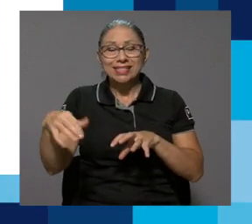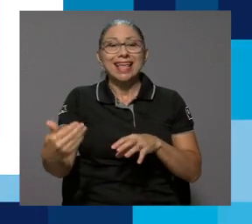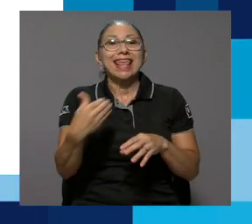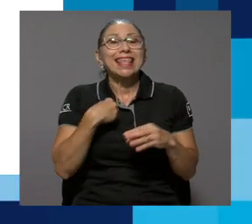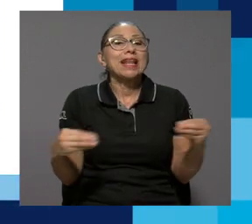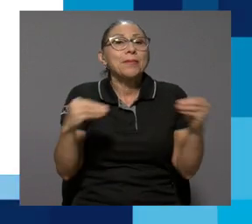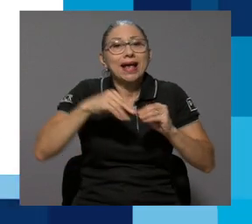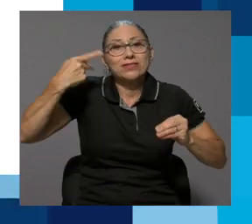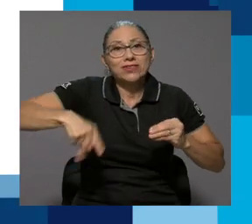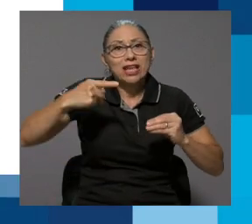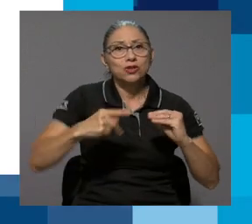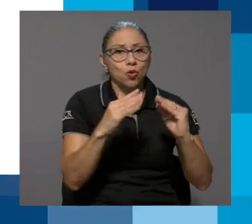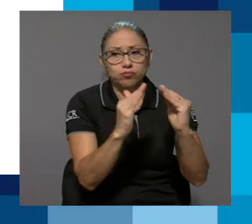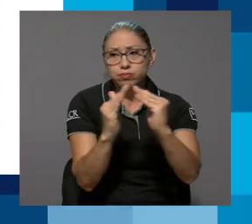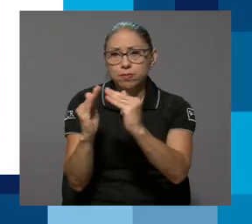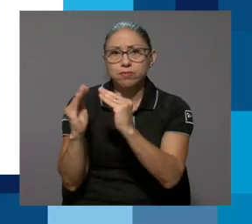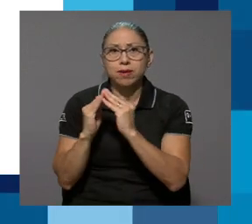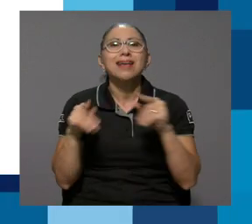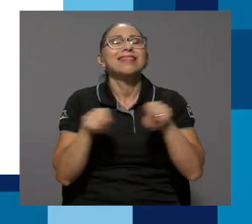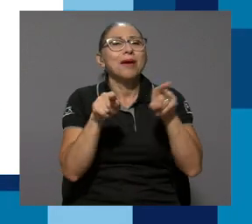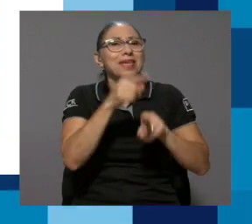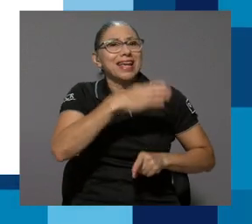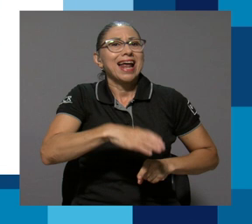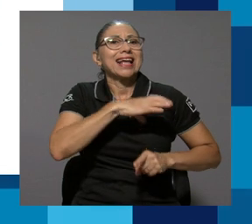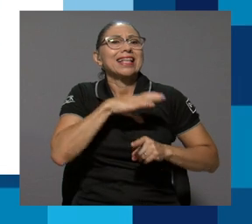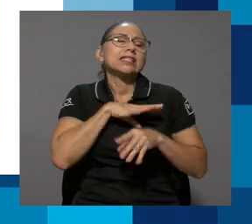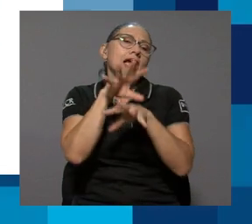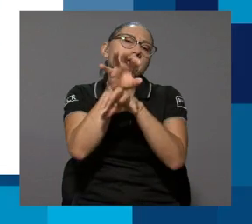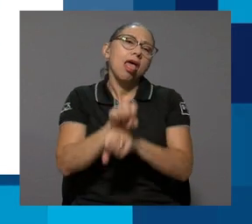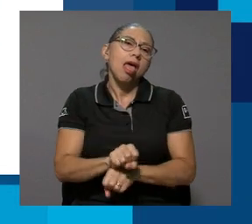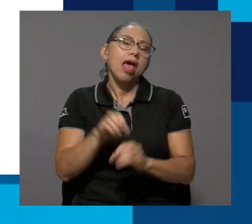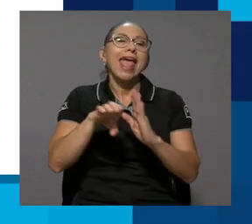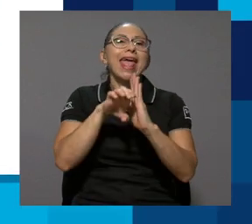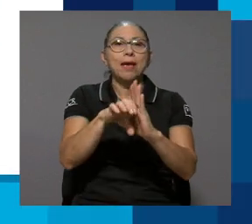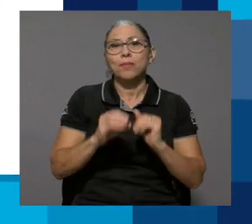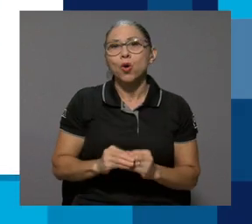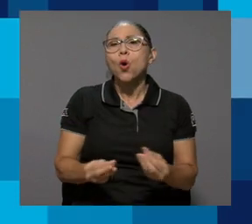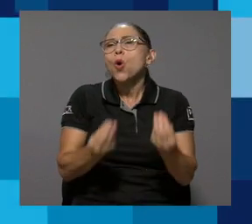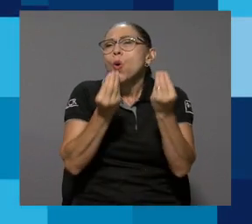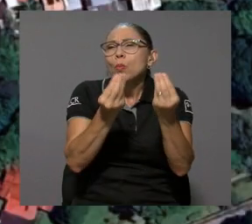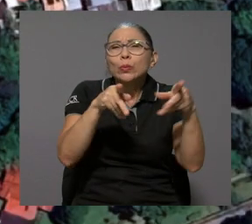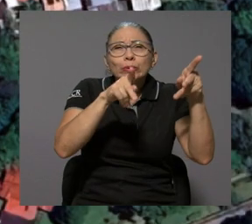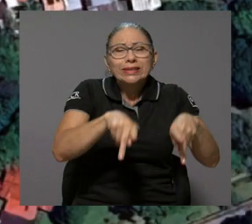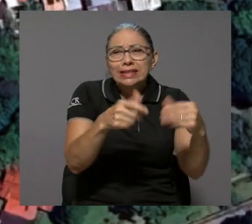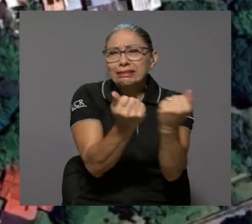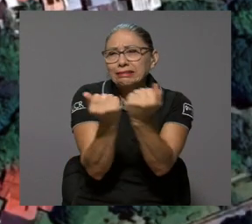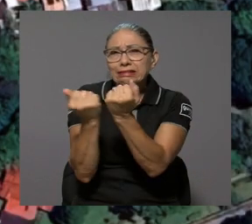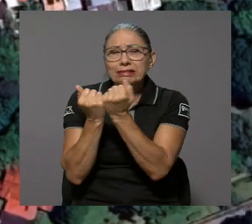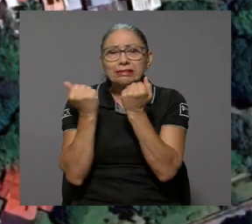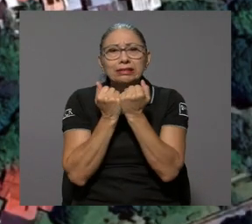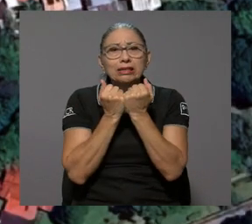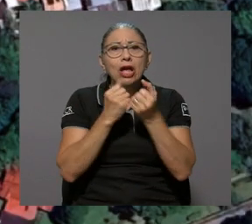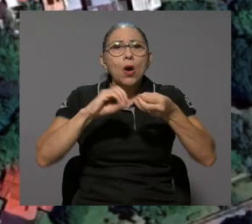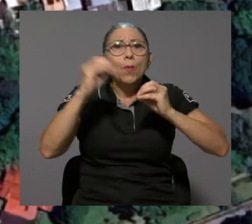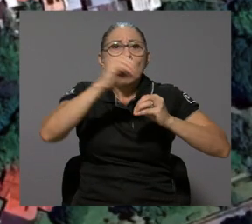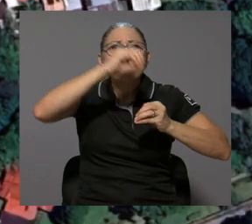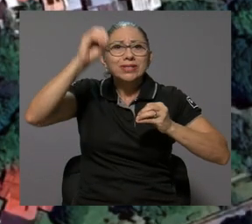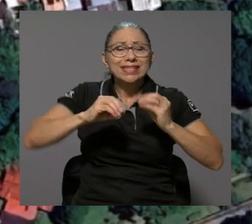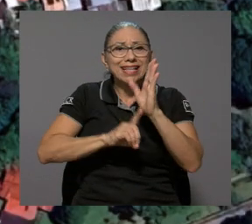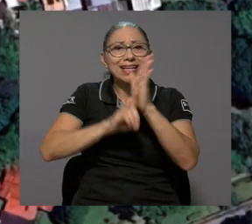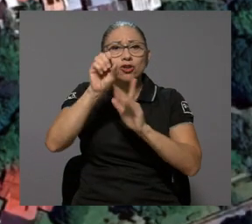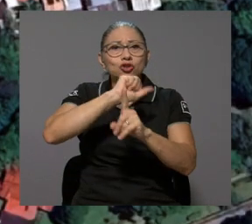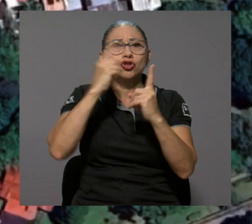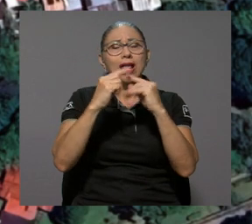concentran las unidades de mayor riesgo también tienen características habituales como una alta densidad de población y un bajo